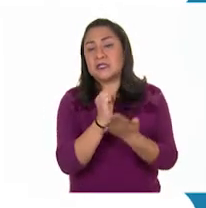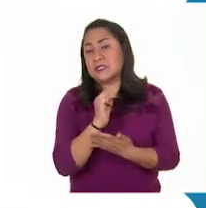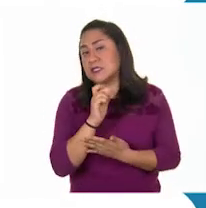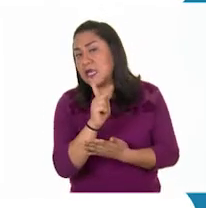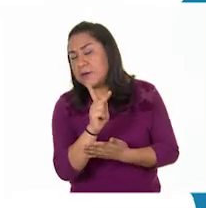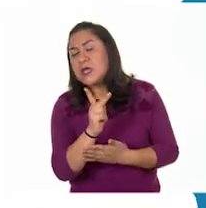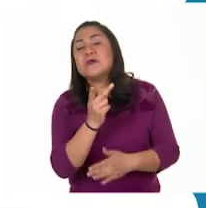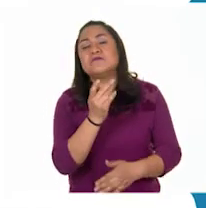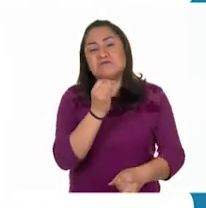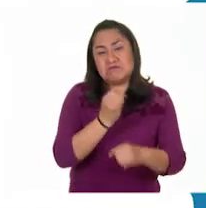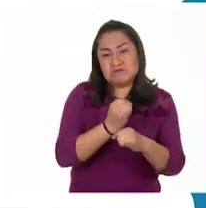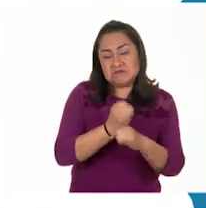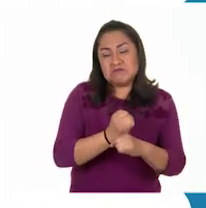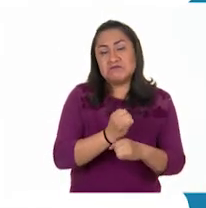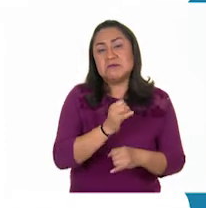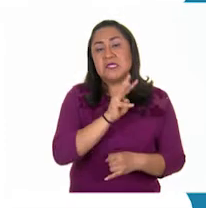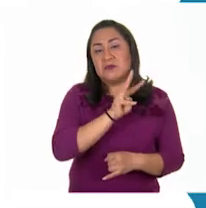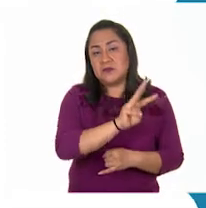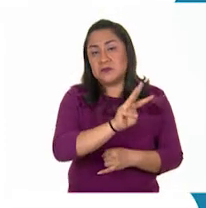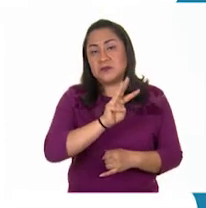libros de texto en la página